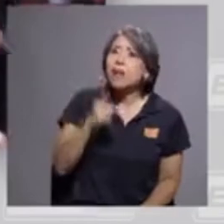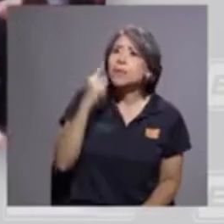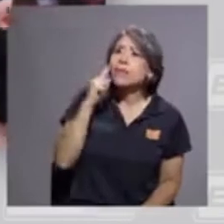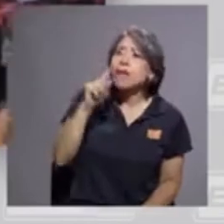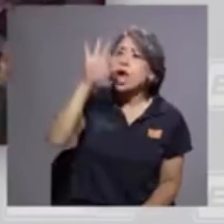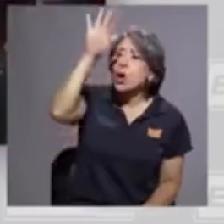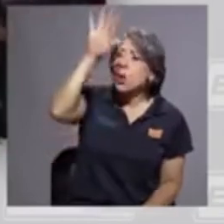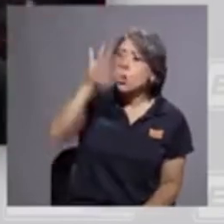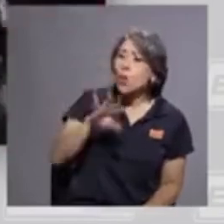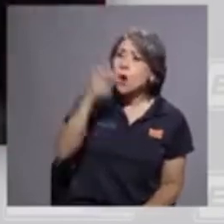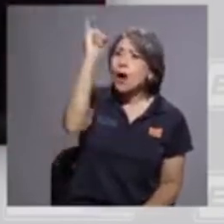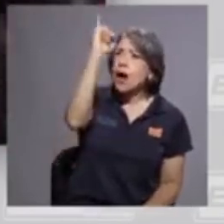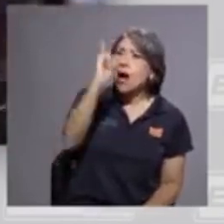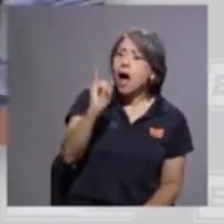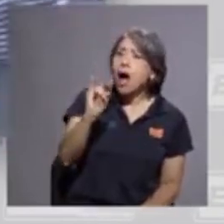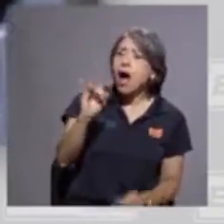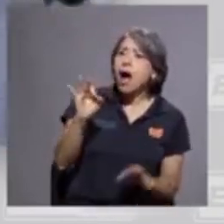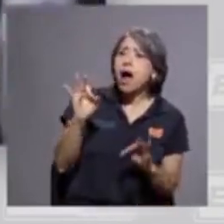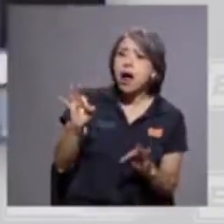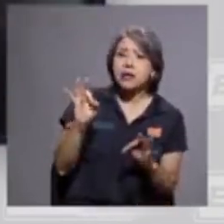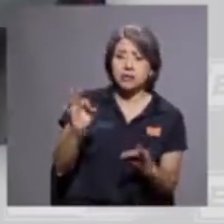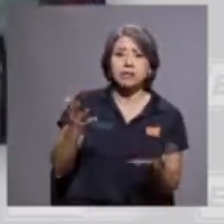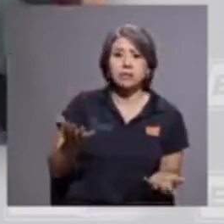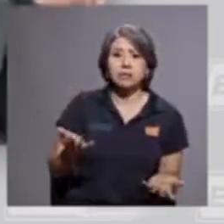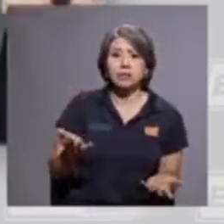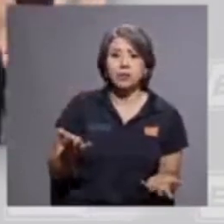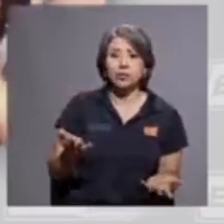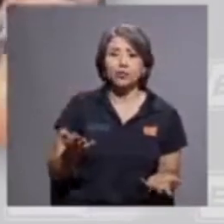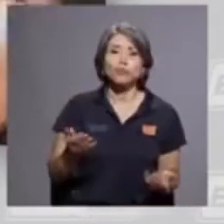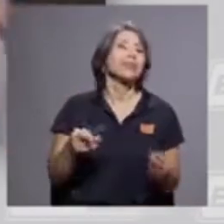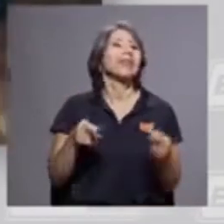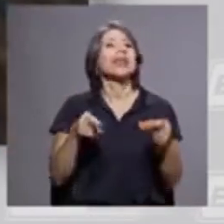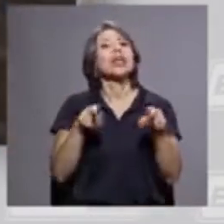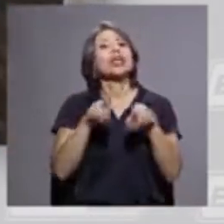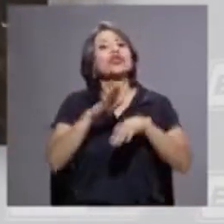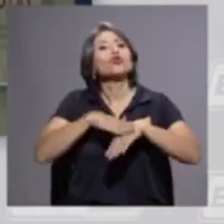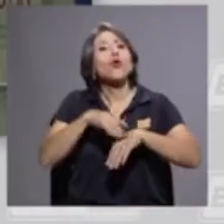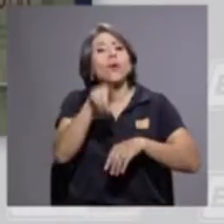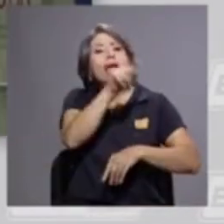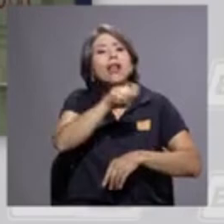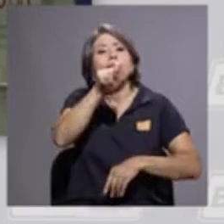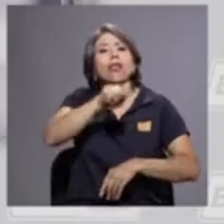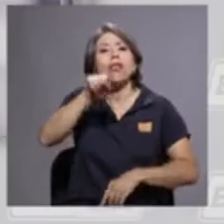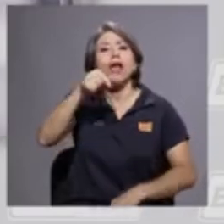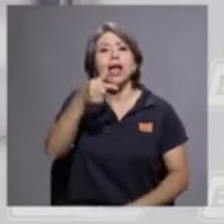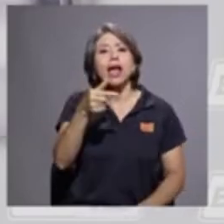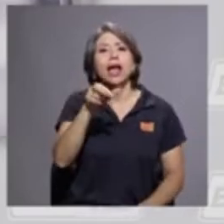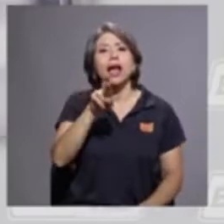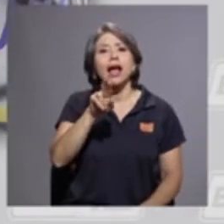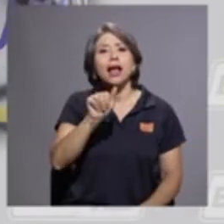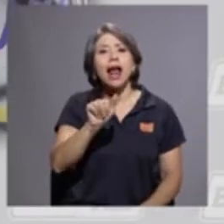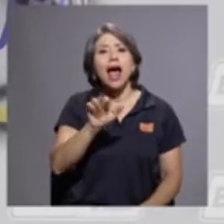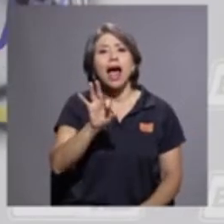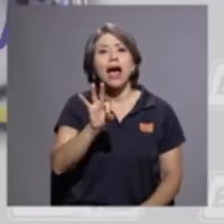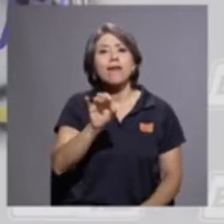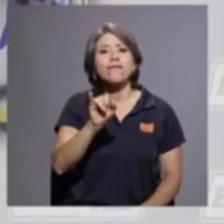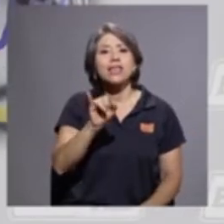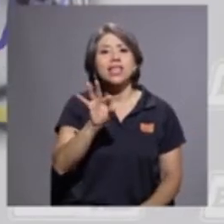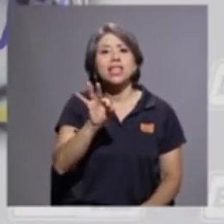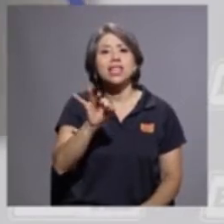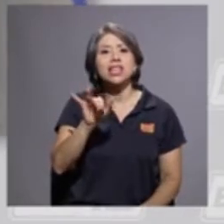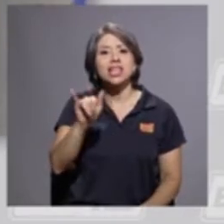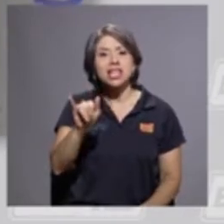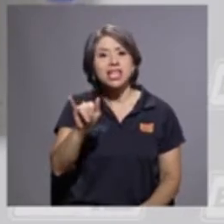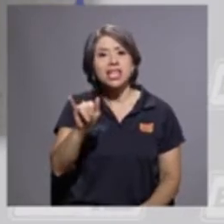artísticos. Luego, en cuanto a grafitis a Pintas, por ejemplo, usted encuentra